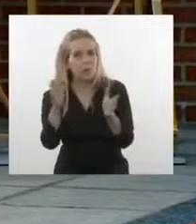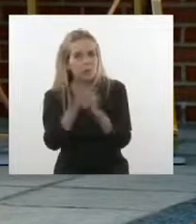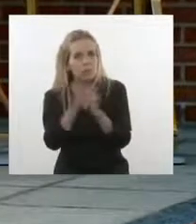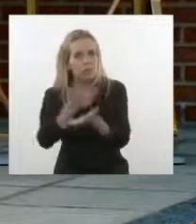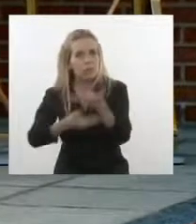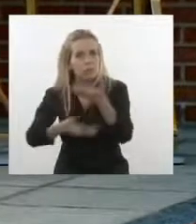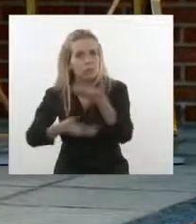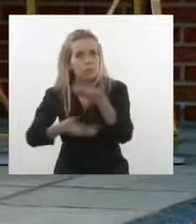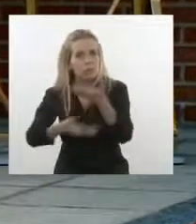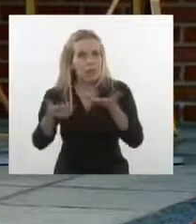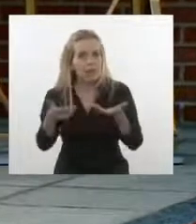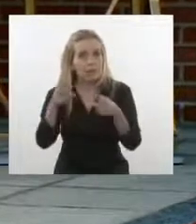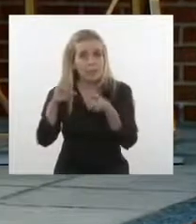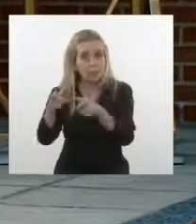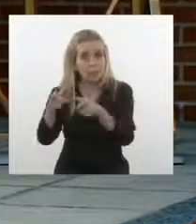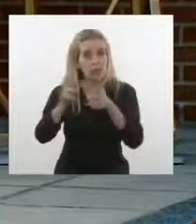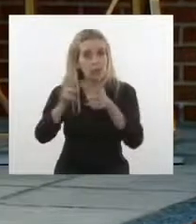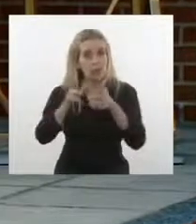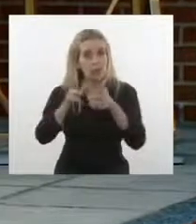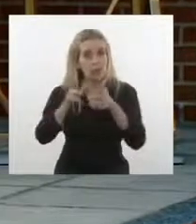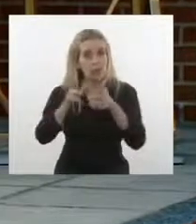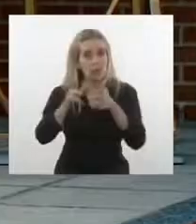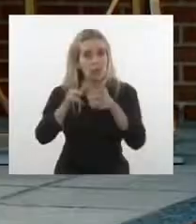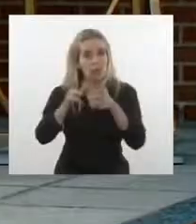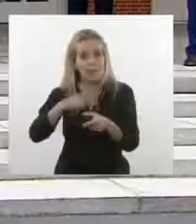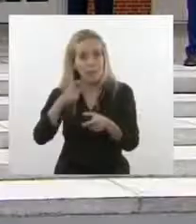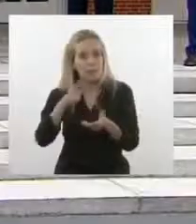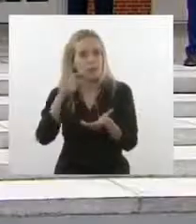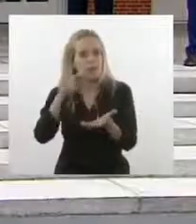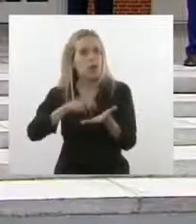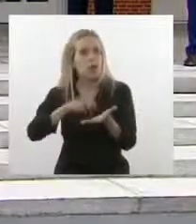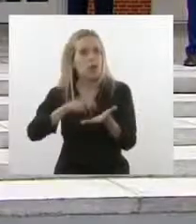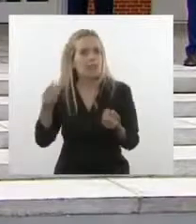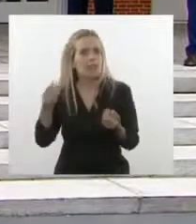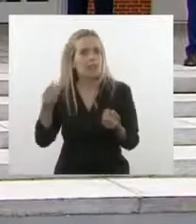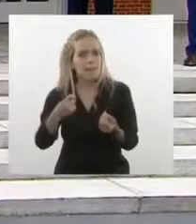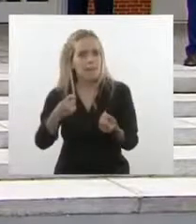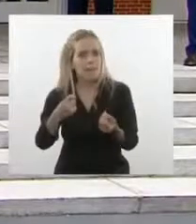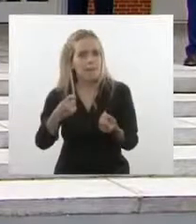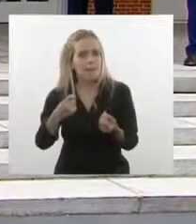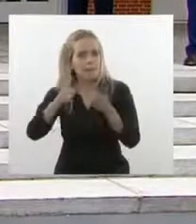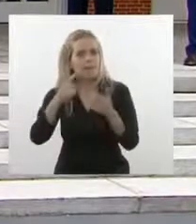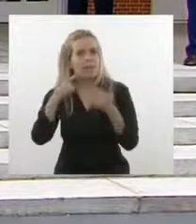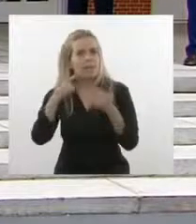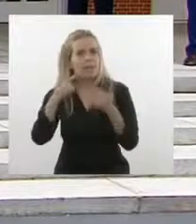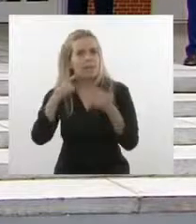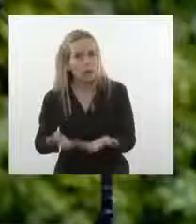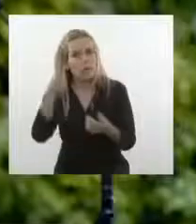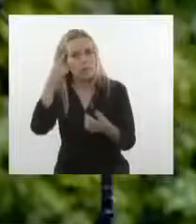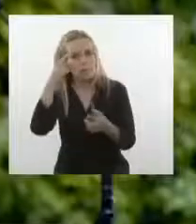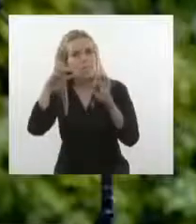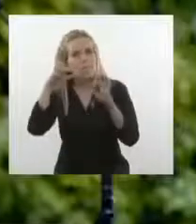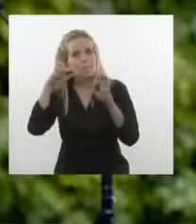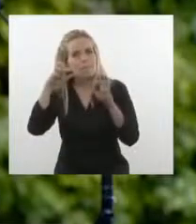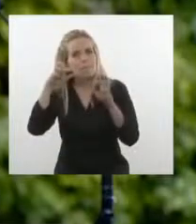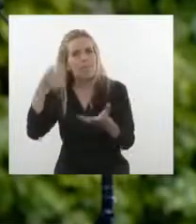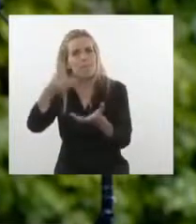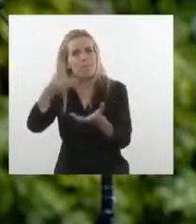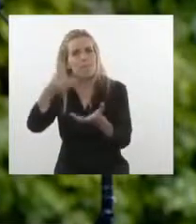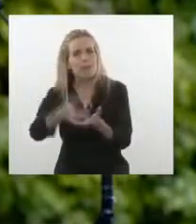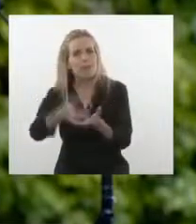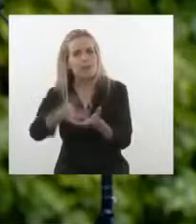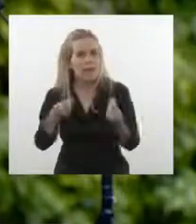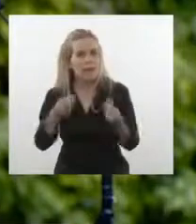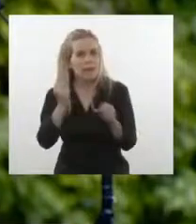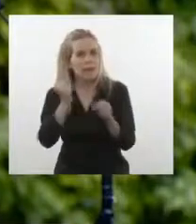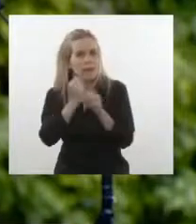Esta noticia que nos ha dado el presidente de la decisión de España de llevar adelante un proyecto de inversión que tiene